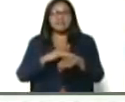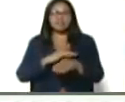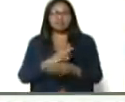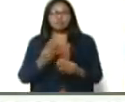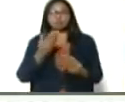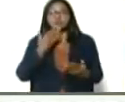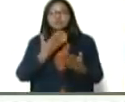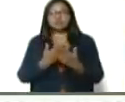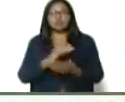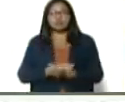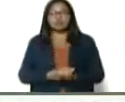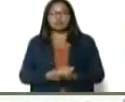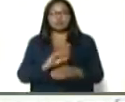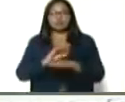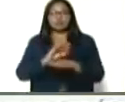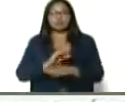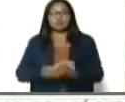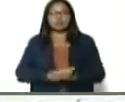muchísimas gracias, ciudadano protector.